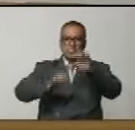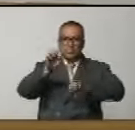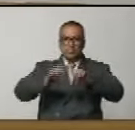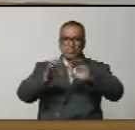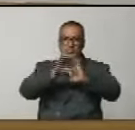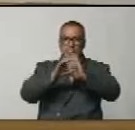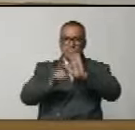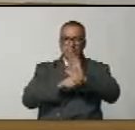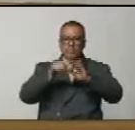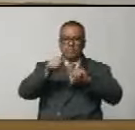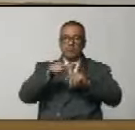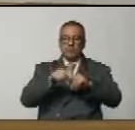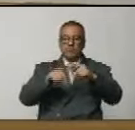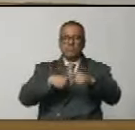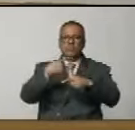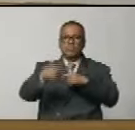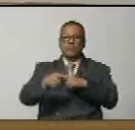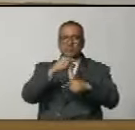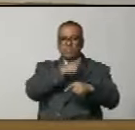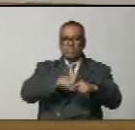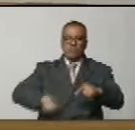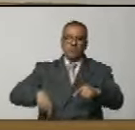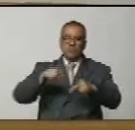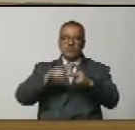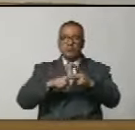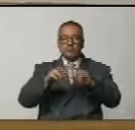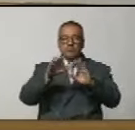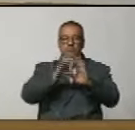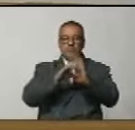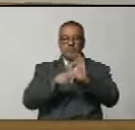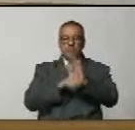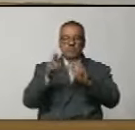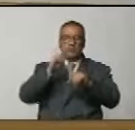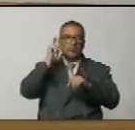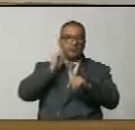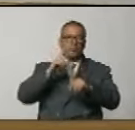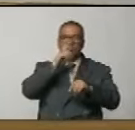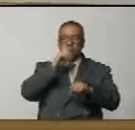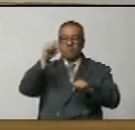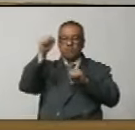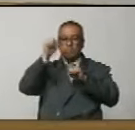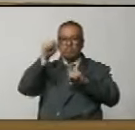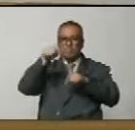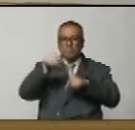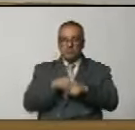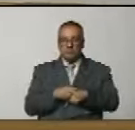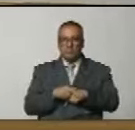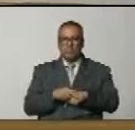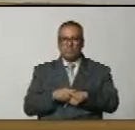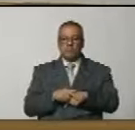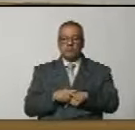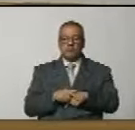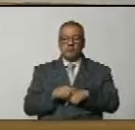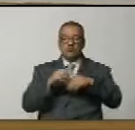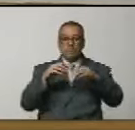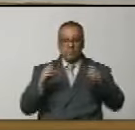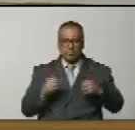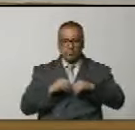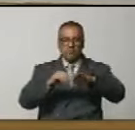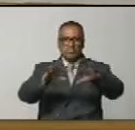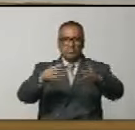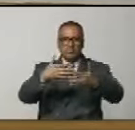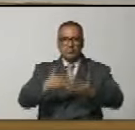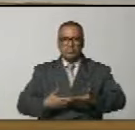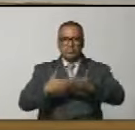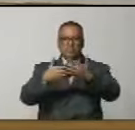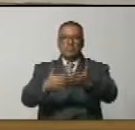constitucionalidad y luego al presidente constitucional de la República Nicolás Maduro Moros para que la promulgue y se